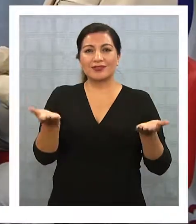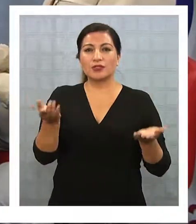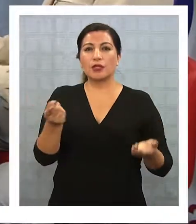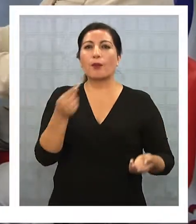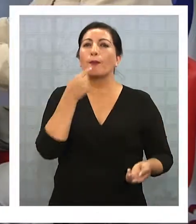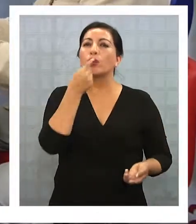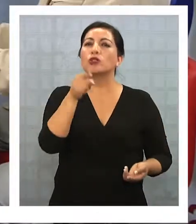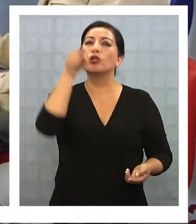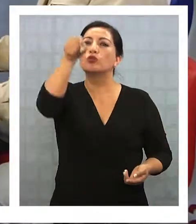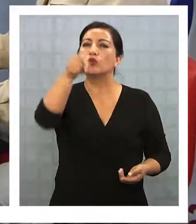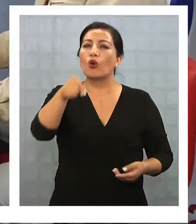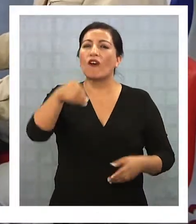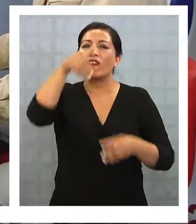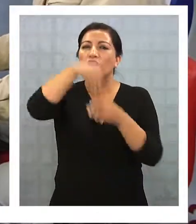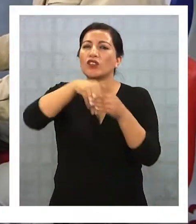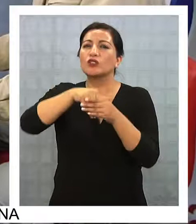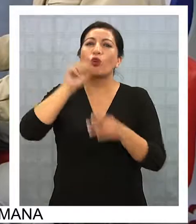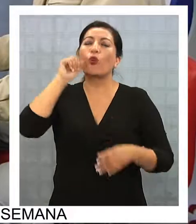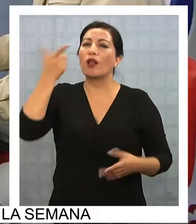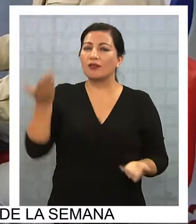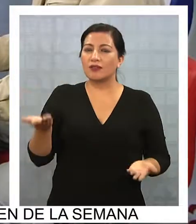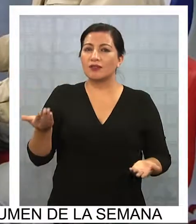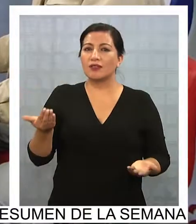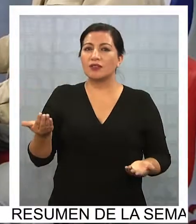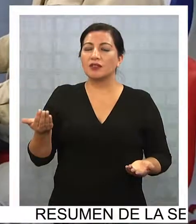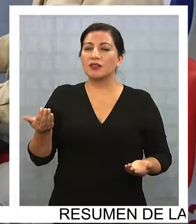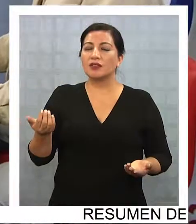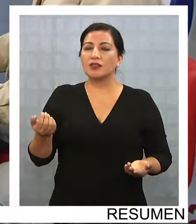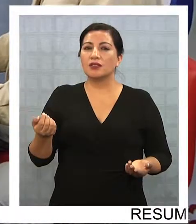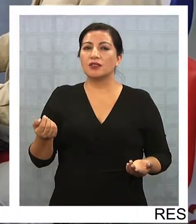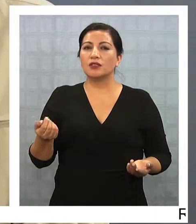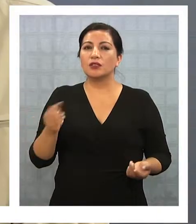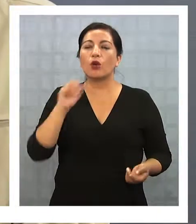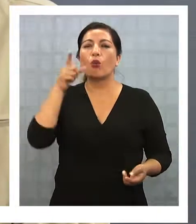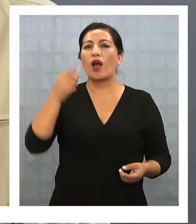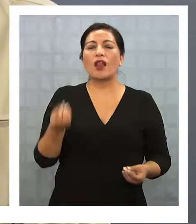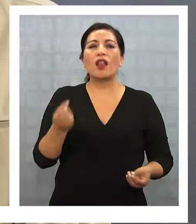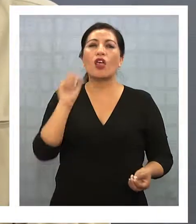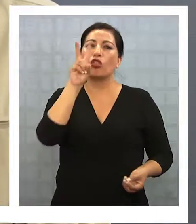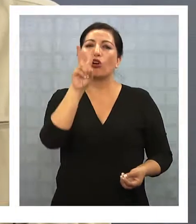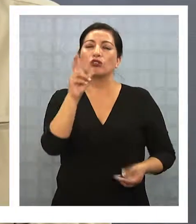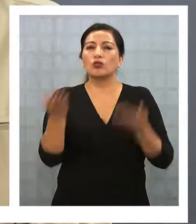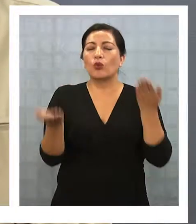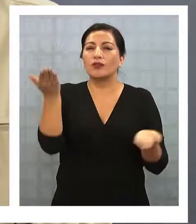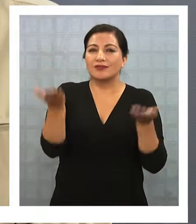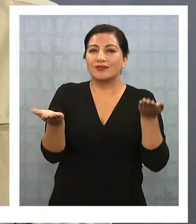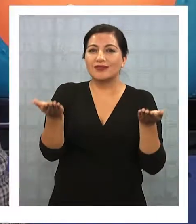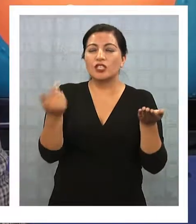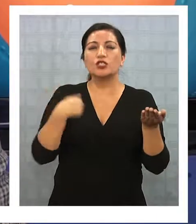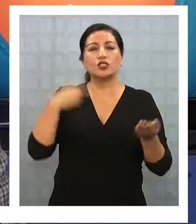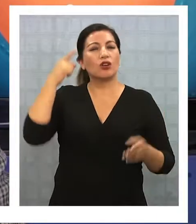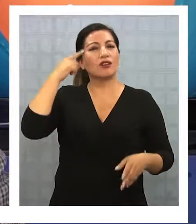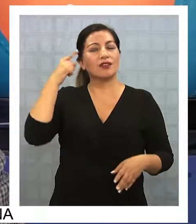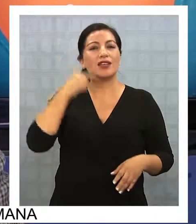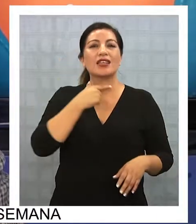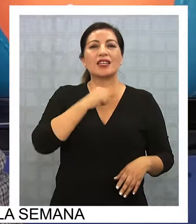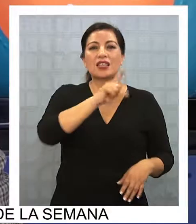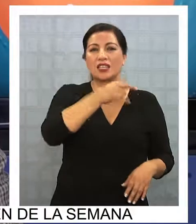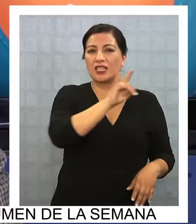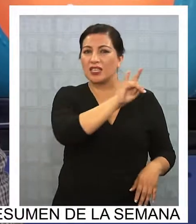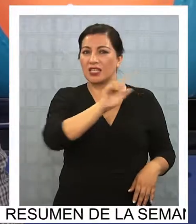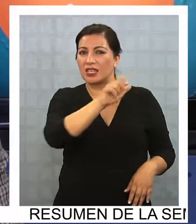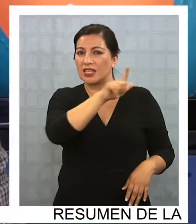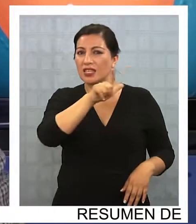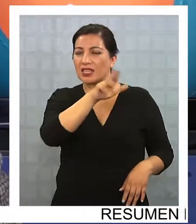pasar tú vas a votar por Beatriz Sánchez me imagino o por Ciudad Tempeñera tú dices que si fueran los dos no yo espero que en ese caso